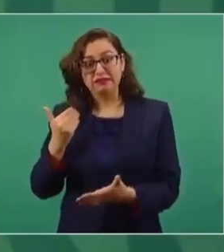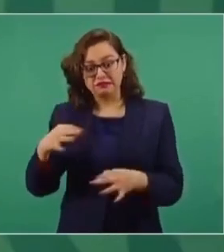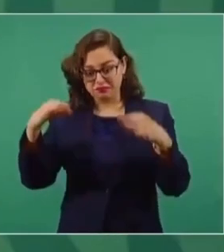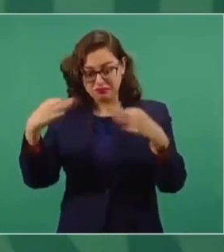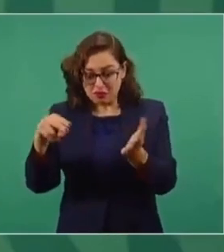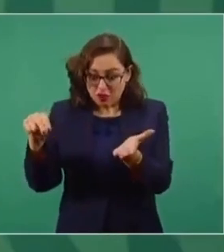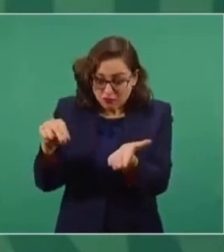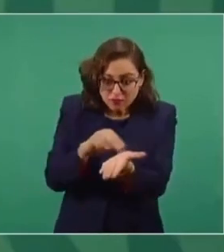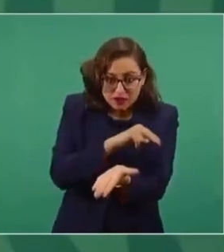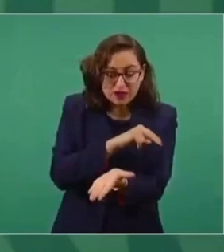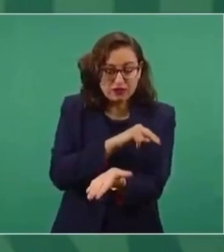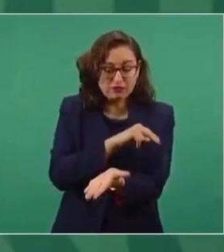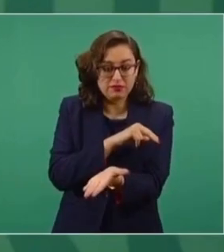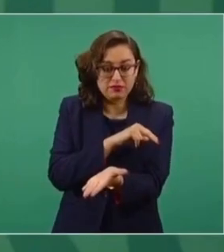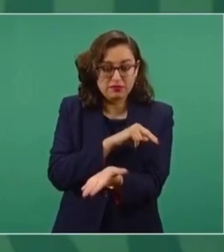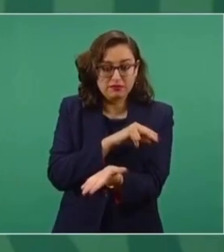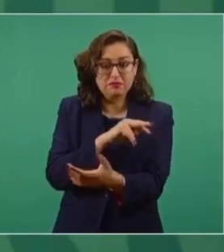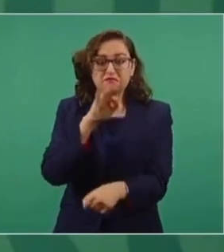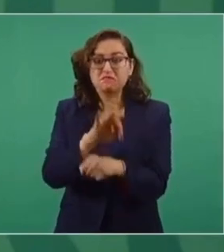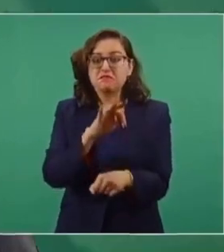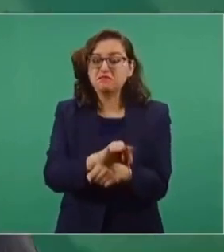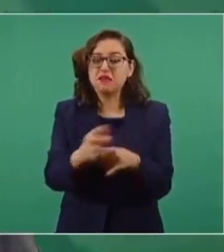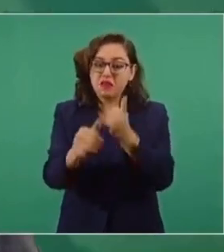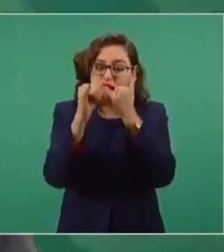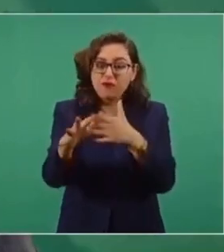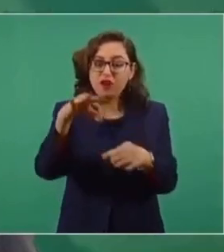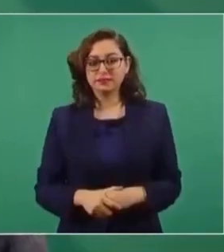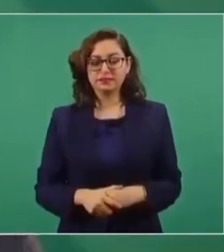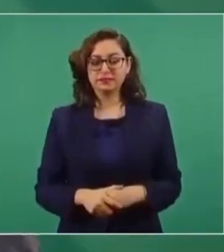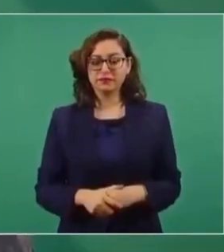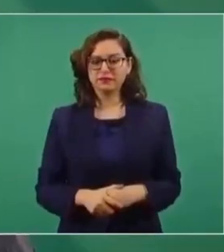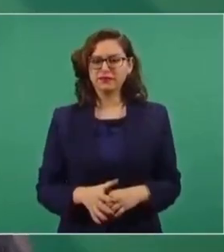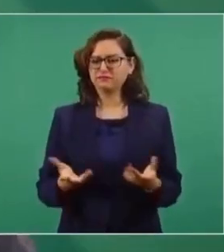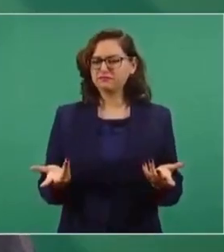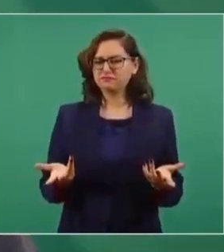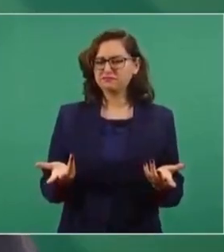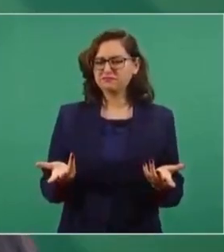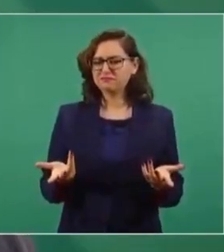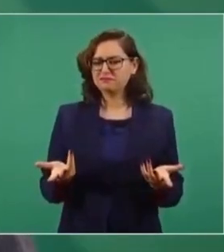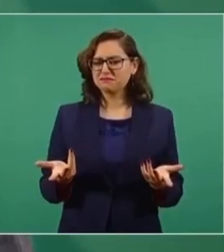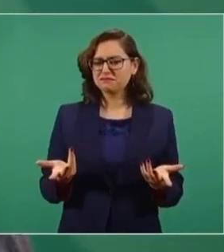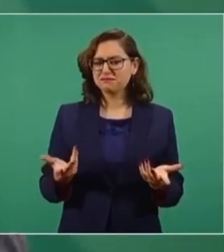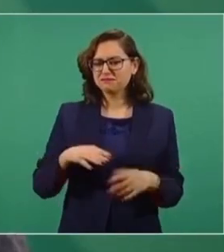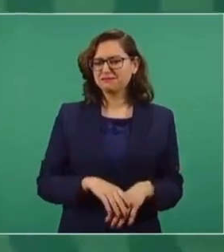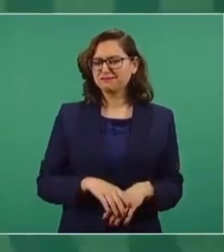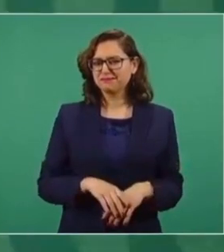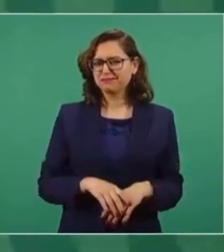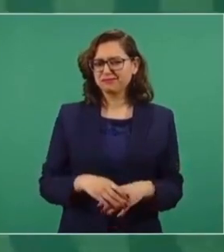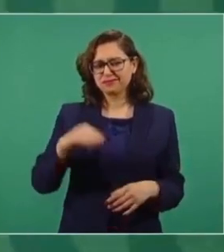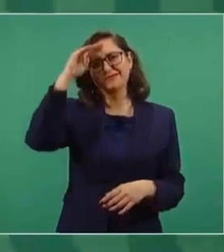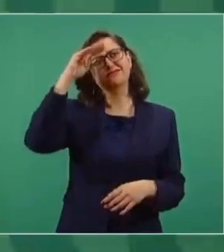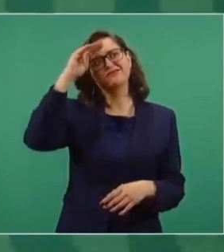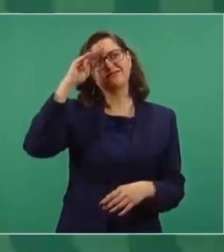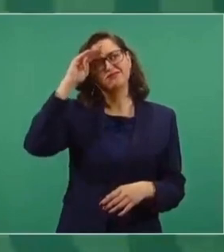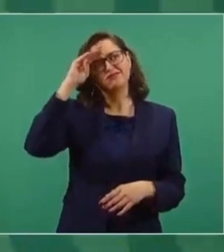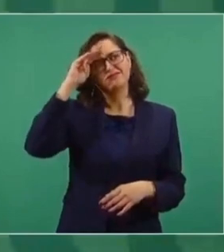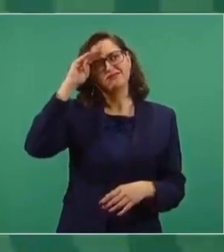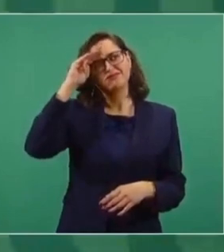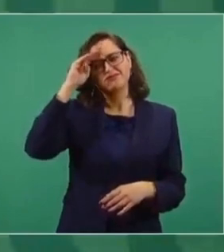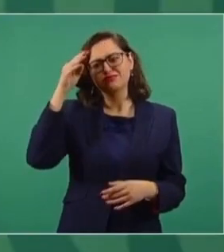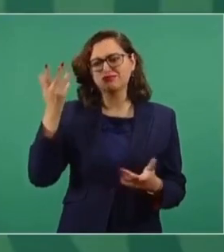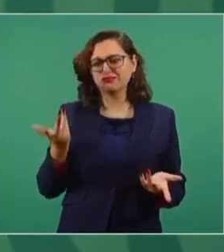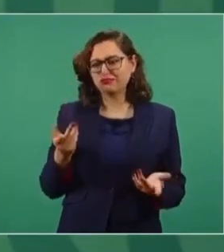avalando el fraude electoral del 2006. ¿Cómo pensar de que